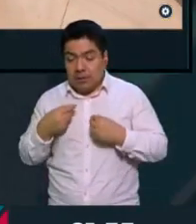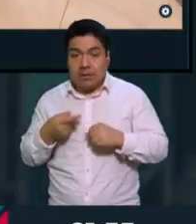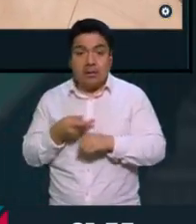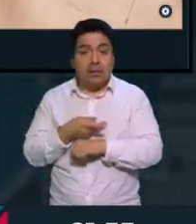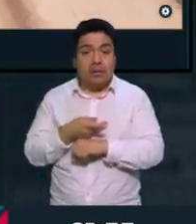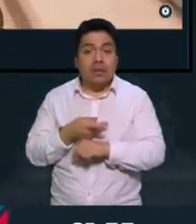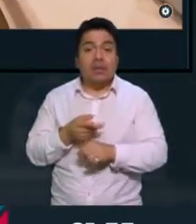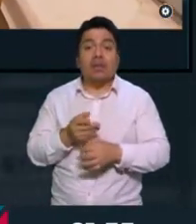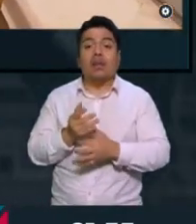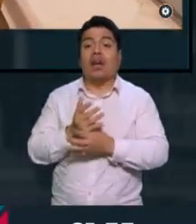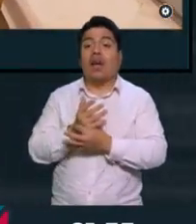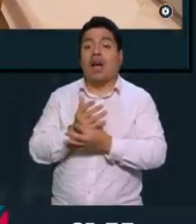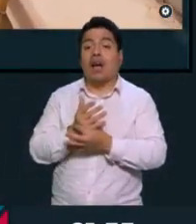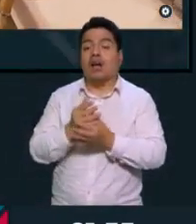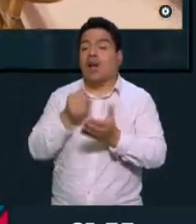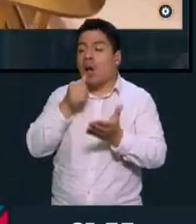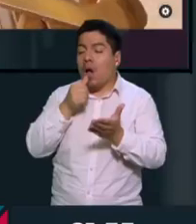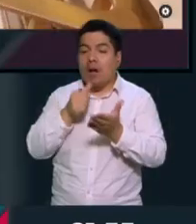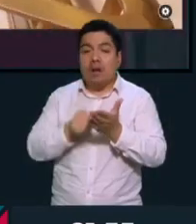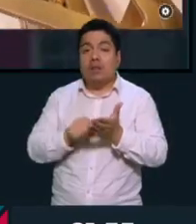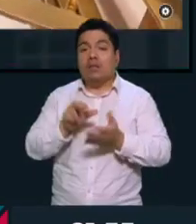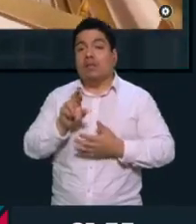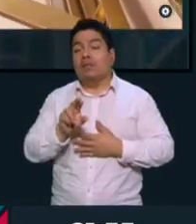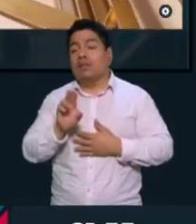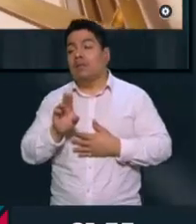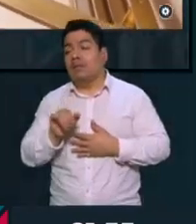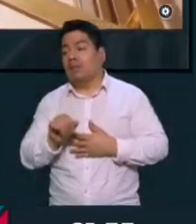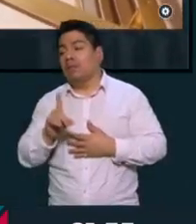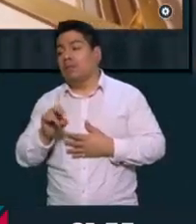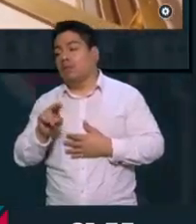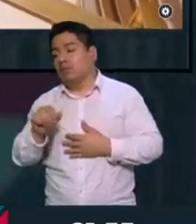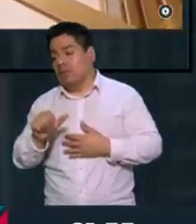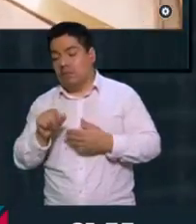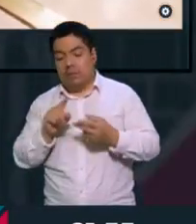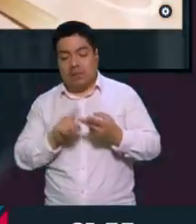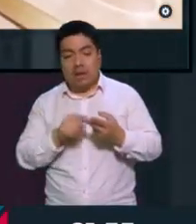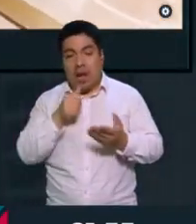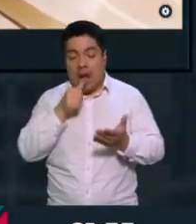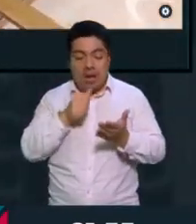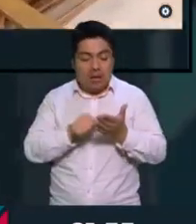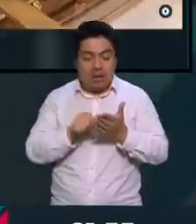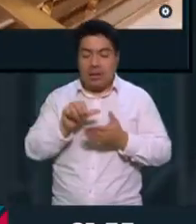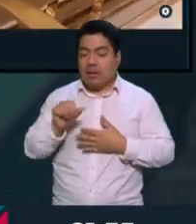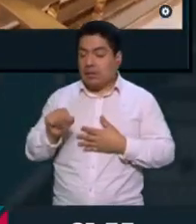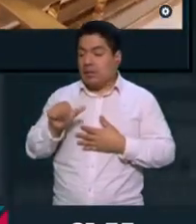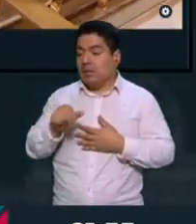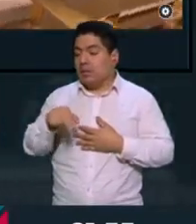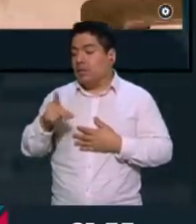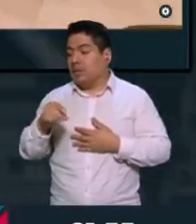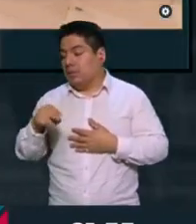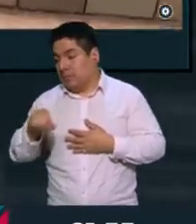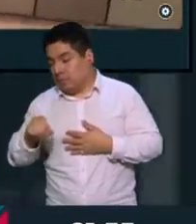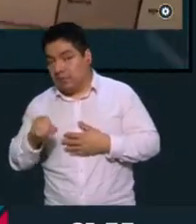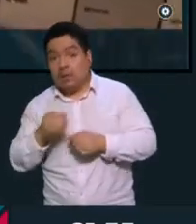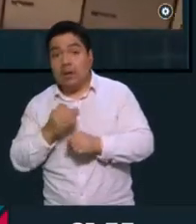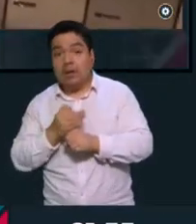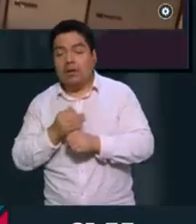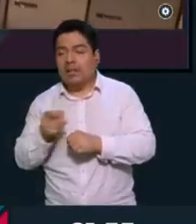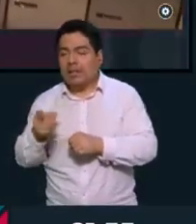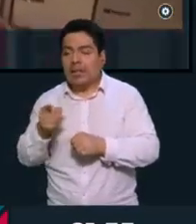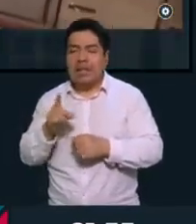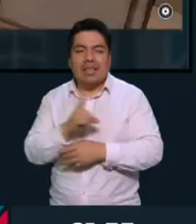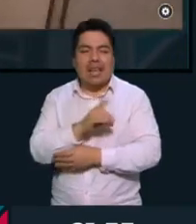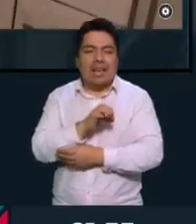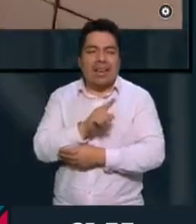decidió dejar una carta de Rubén Darío y una carta de Sandino porque justo estaba en este momento en donde Daniel